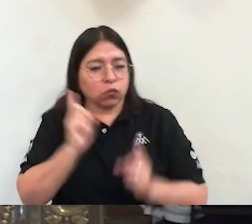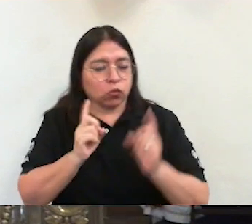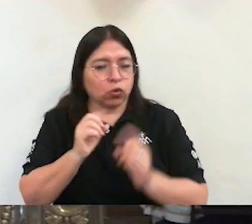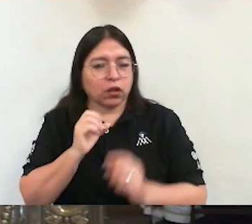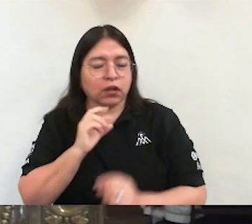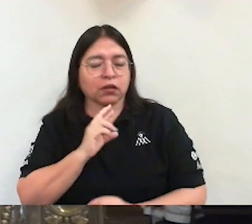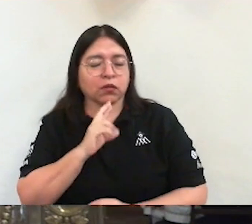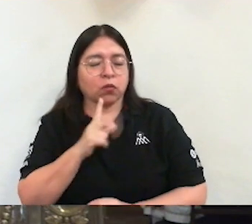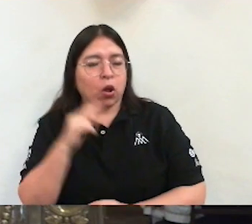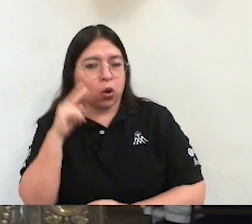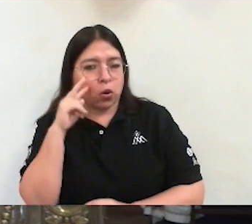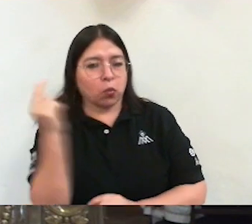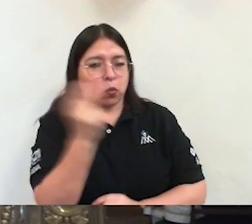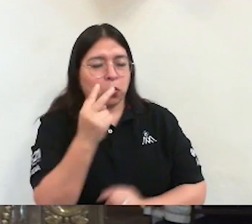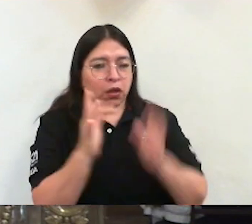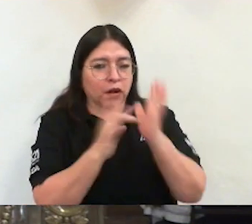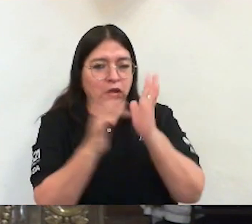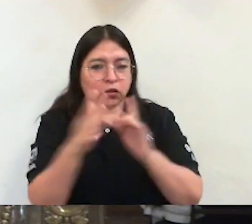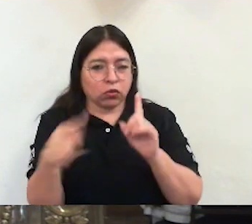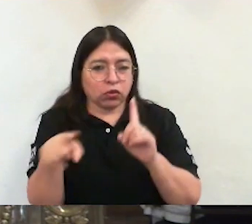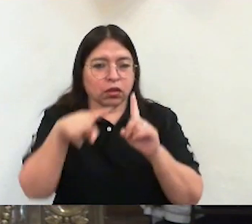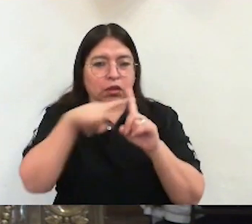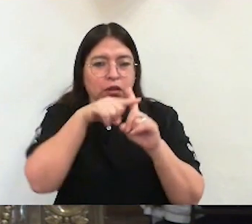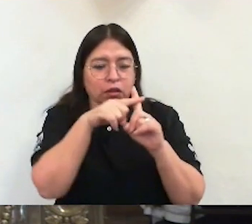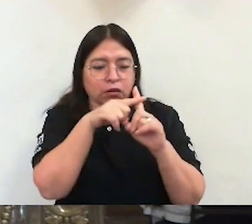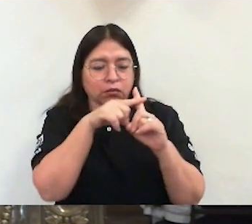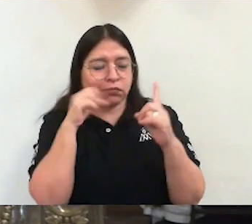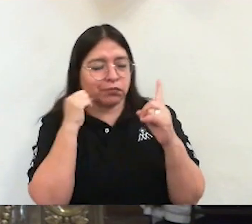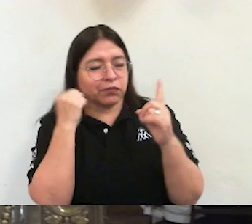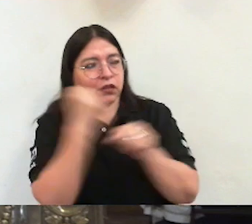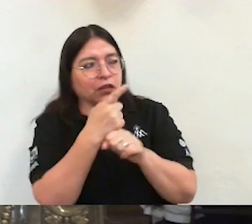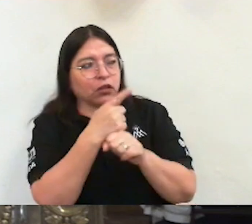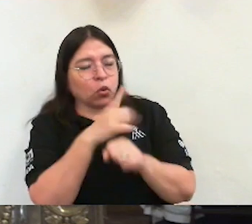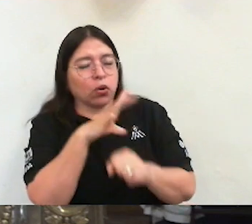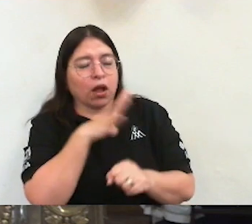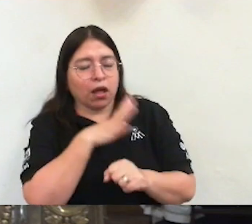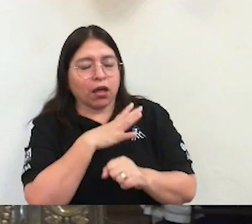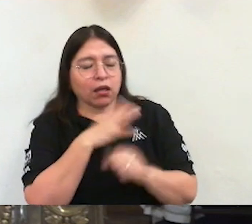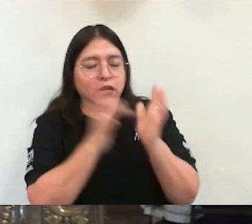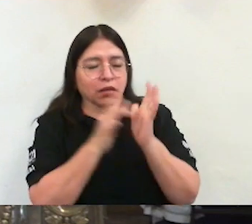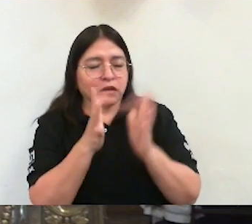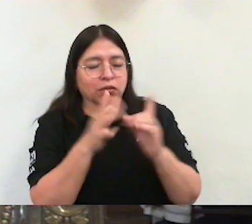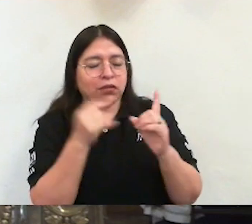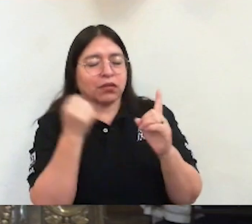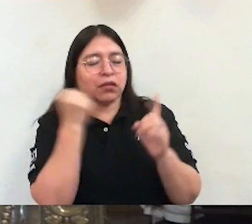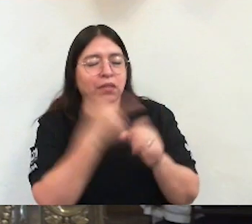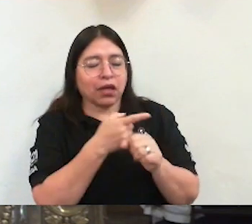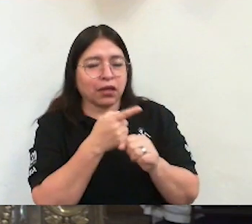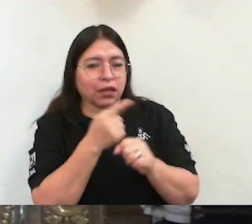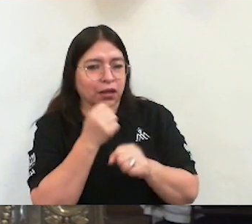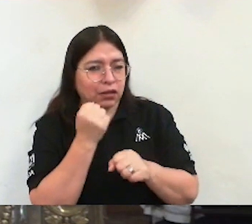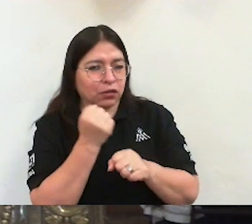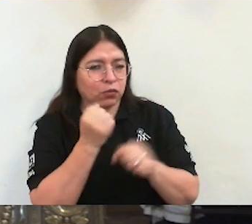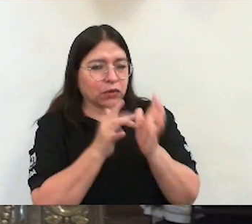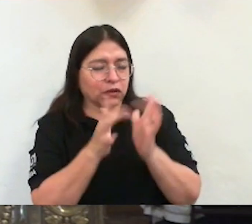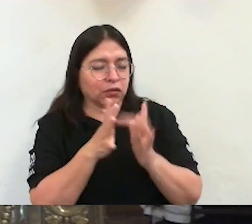Esa es la clave de la lectura de las sagradas escrituras.